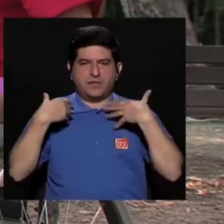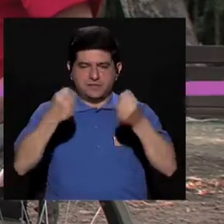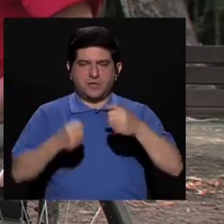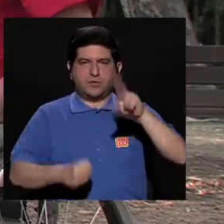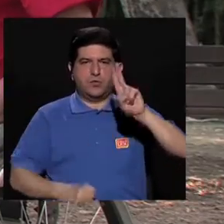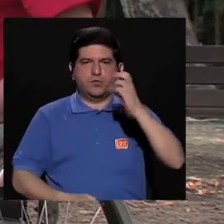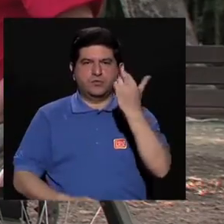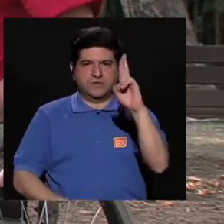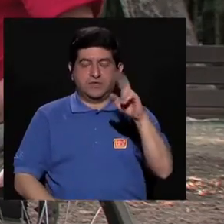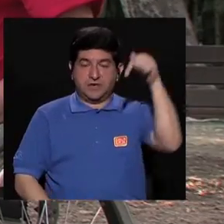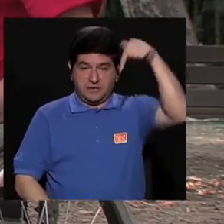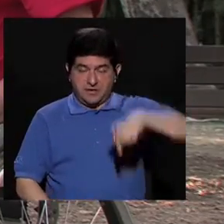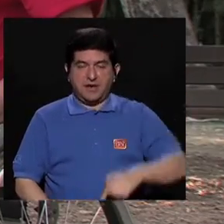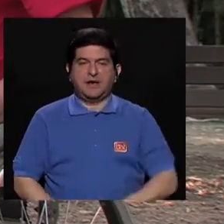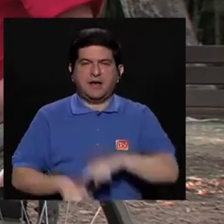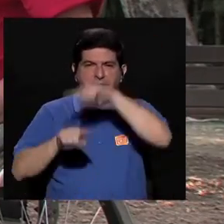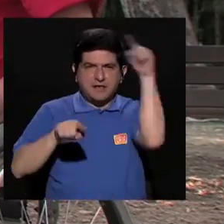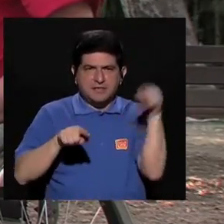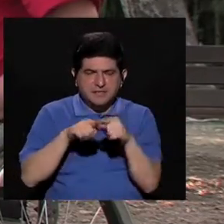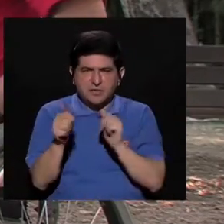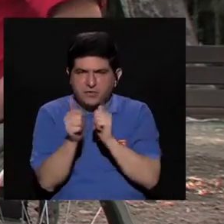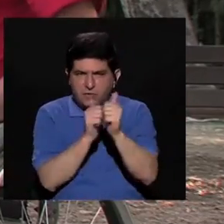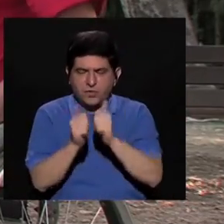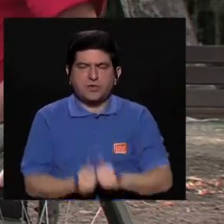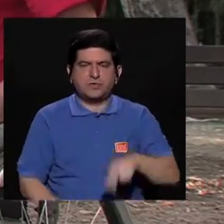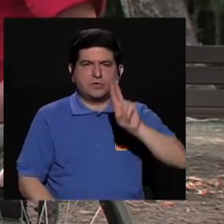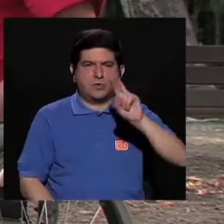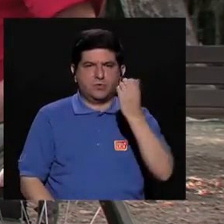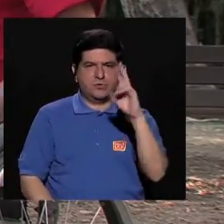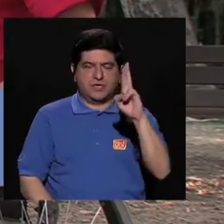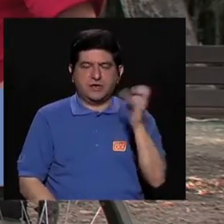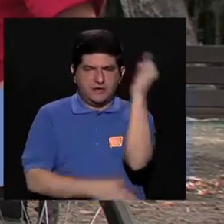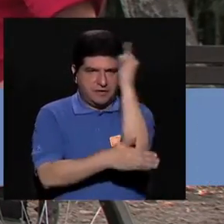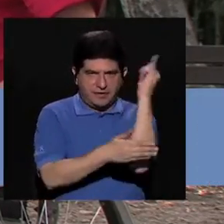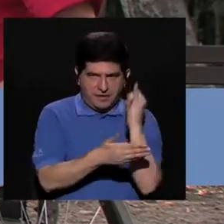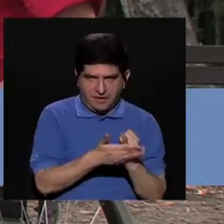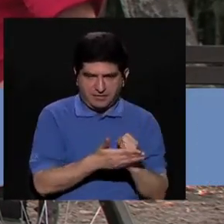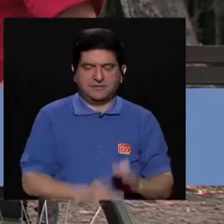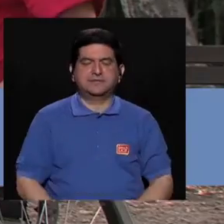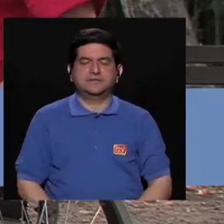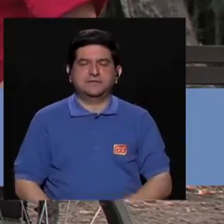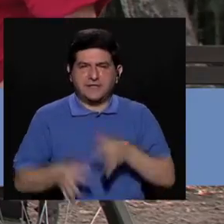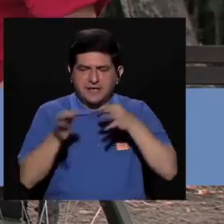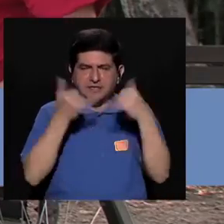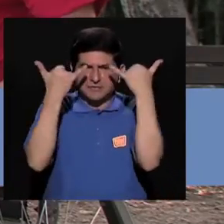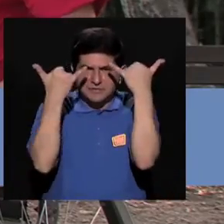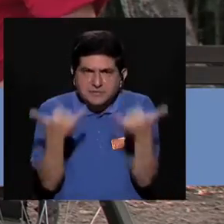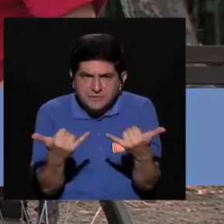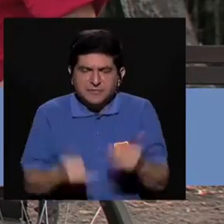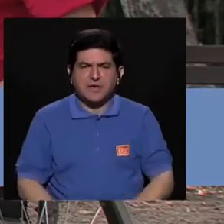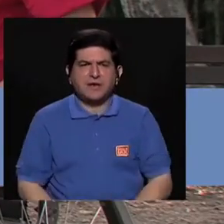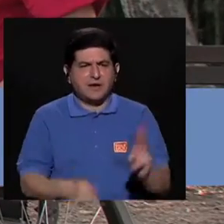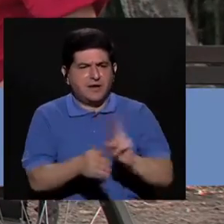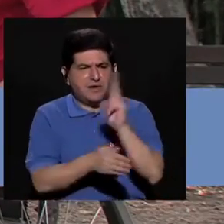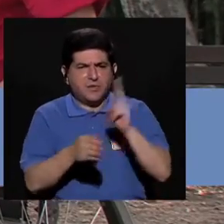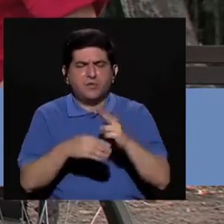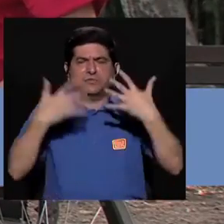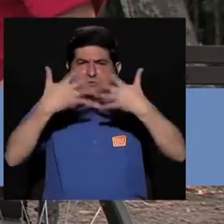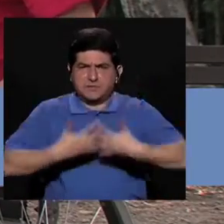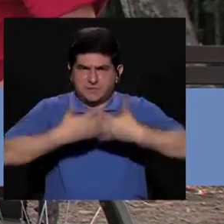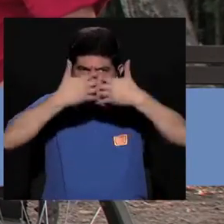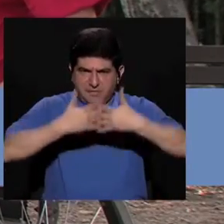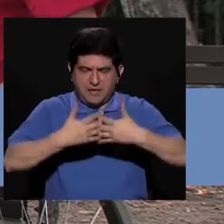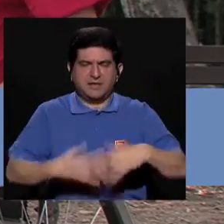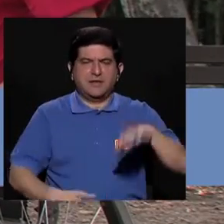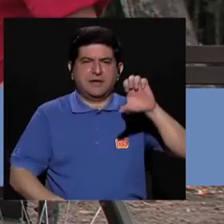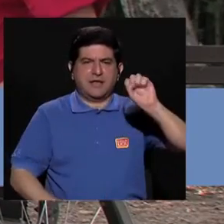la UCR. Nos encontramos en uno de los circuitos de la Universidad Costa Rica de Bellas Artes. Vamos a explicar a continuación cómo se utiliza uno de los ejercicios,